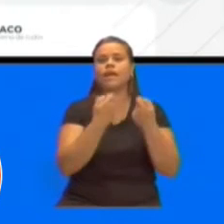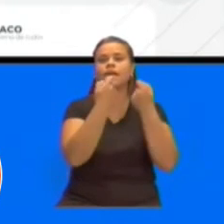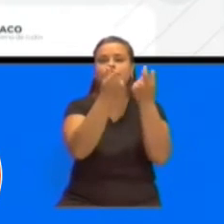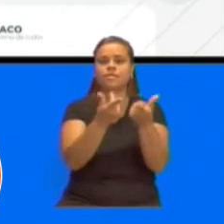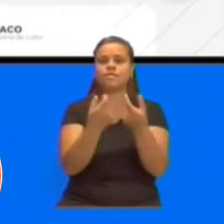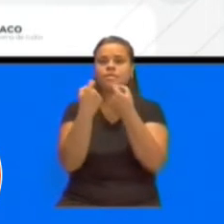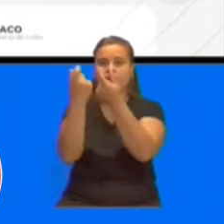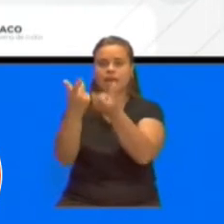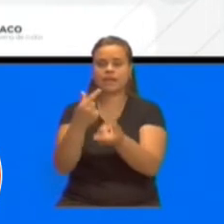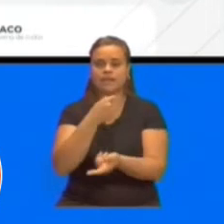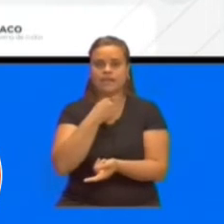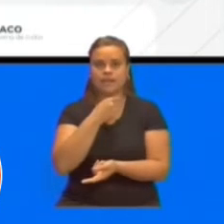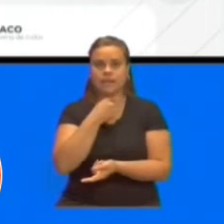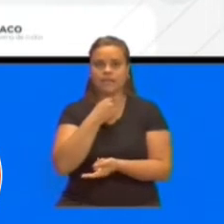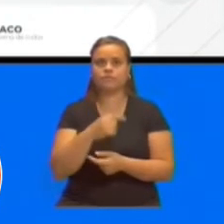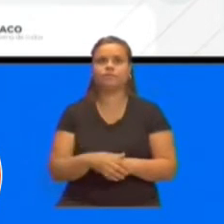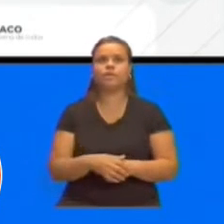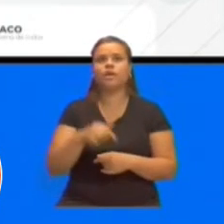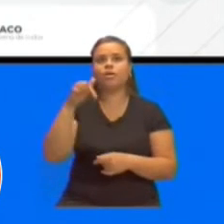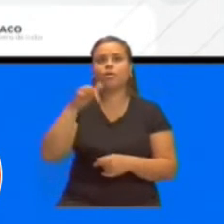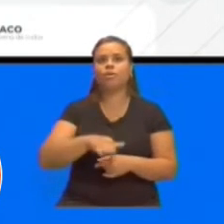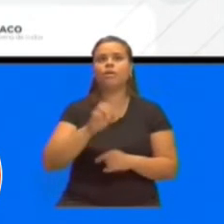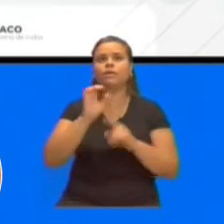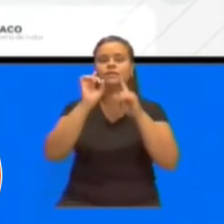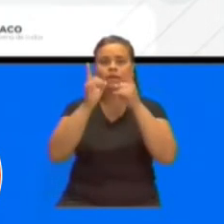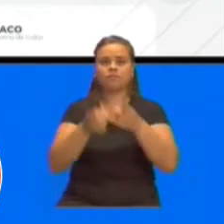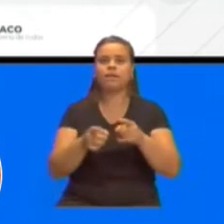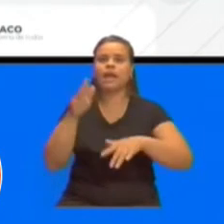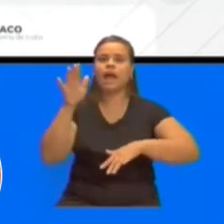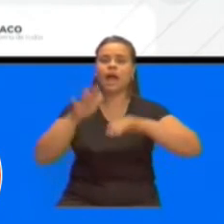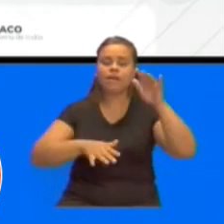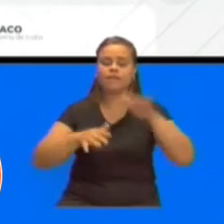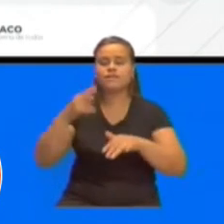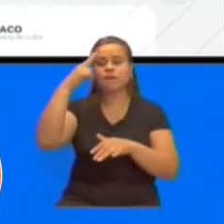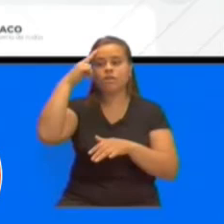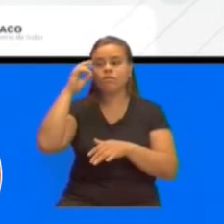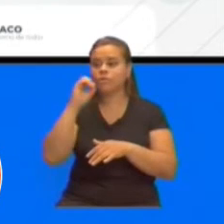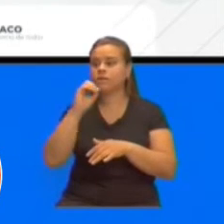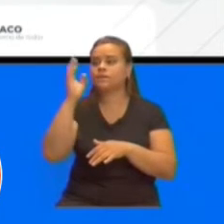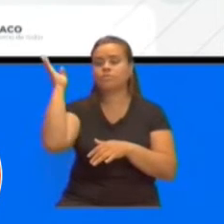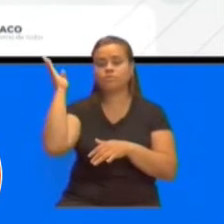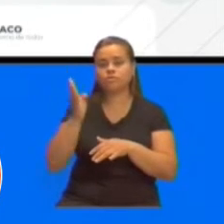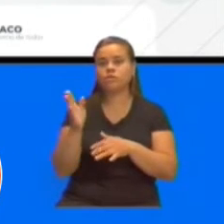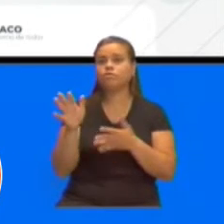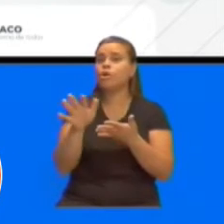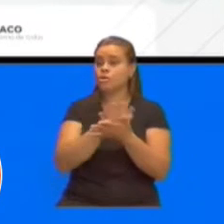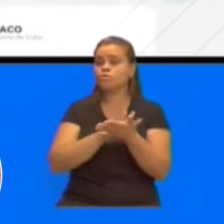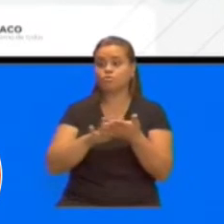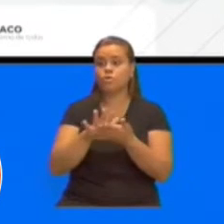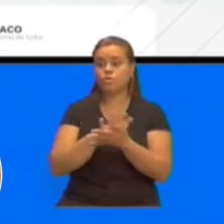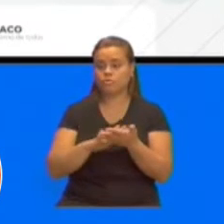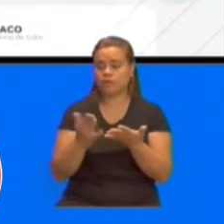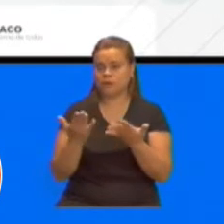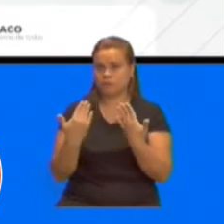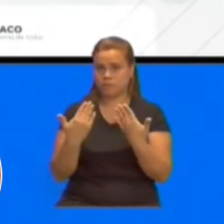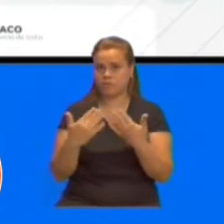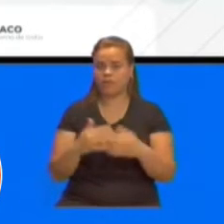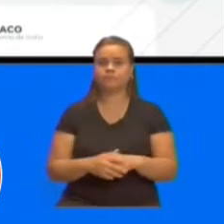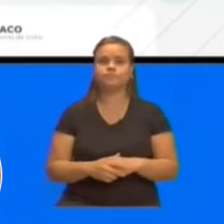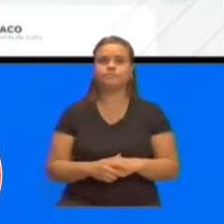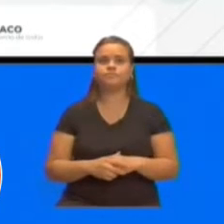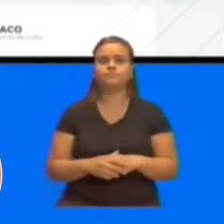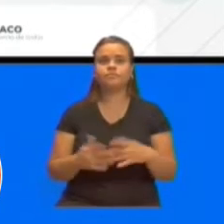el primer nivel de atención, que es donde se resuelven, aunque uno no lo crea, el 90% de las consultas cotidianas. Si nosotros